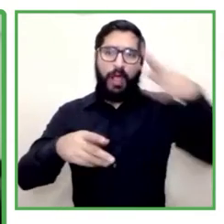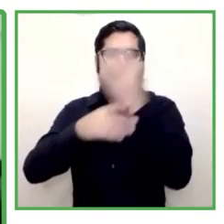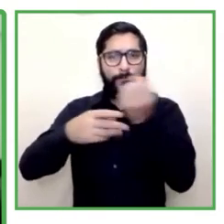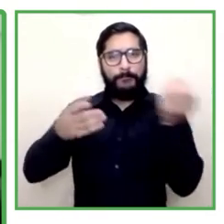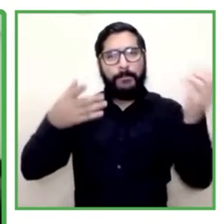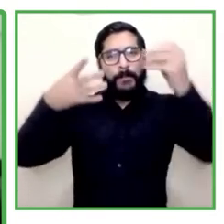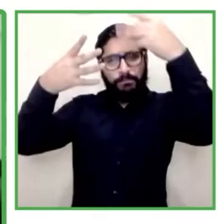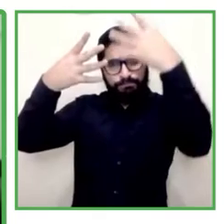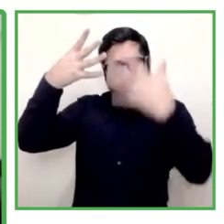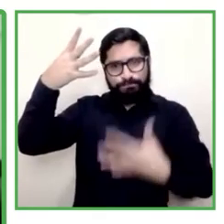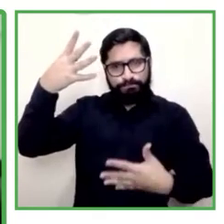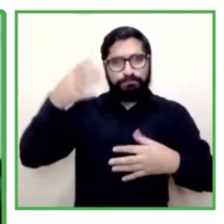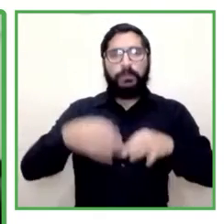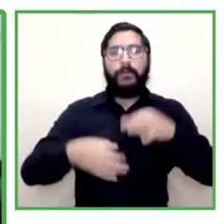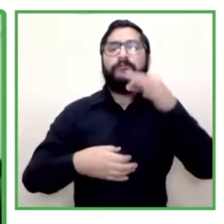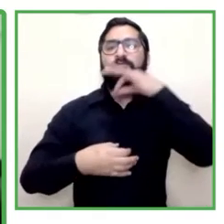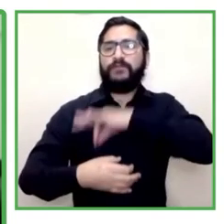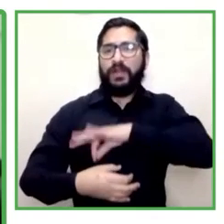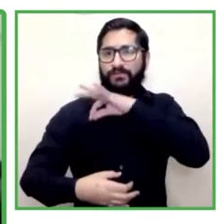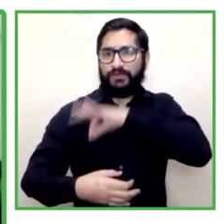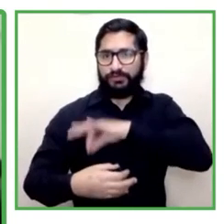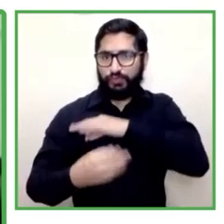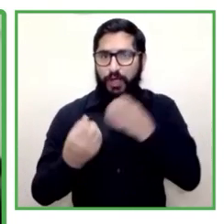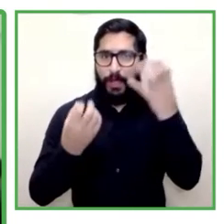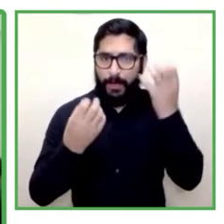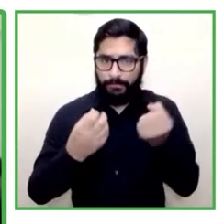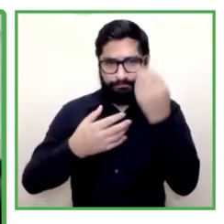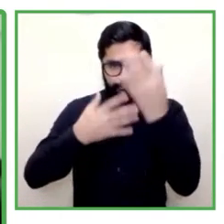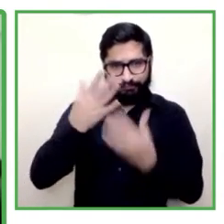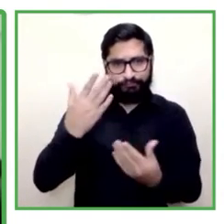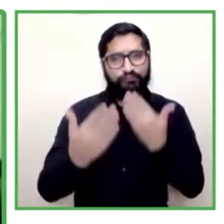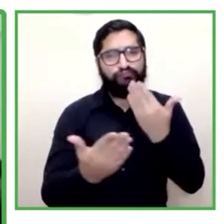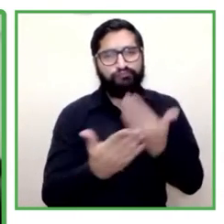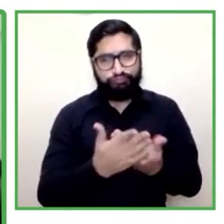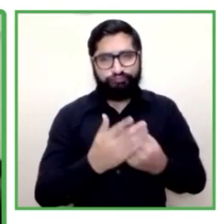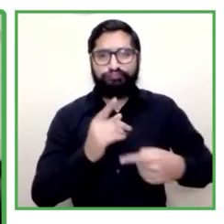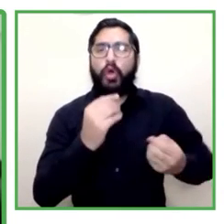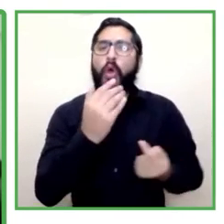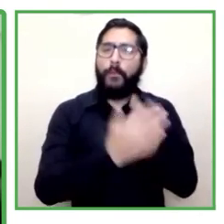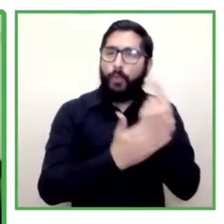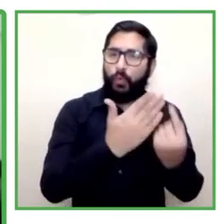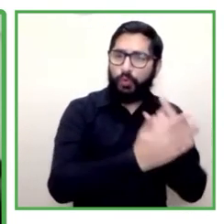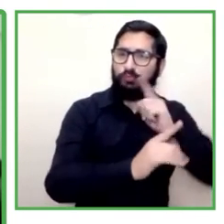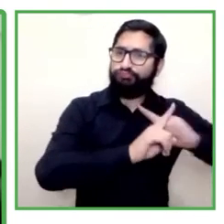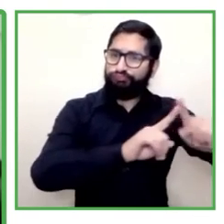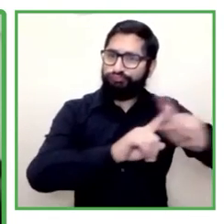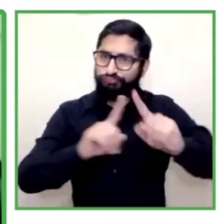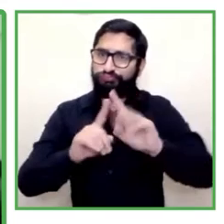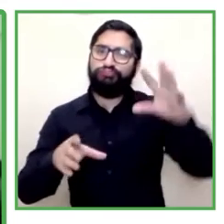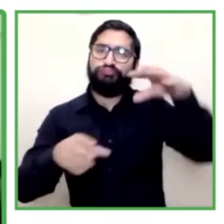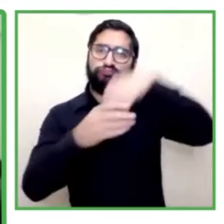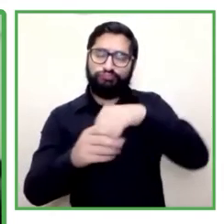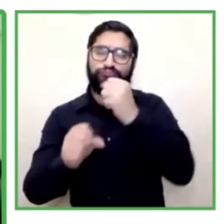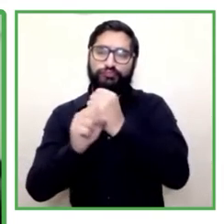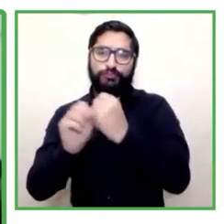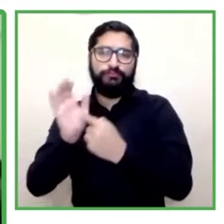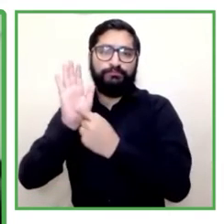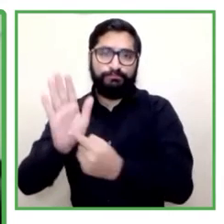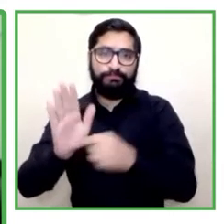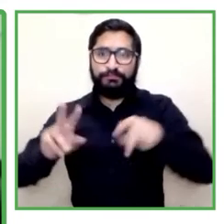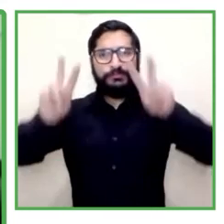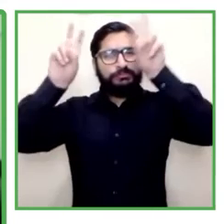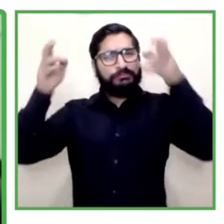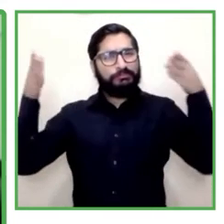programa y este debate de hoy que aborda programas públicos a favor de la inclusión es un tema que nos pone